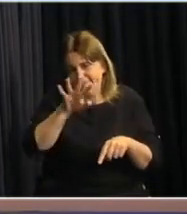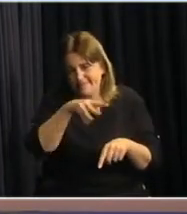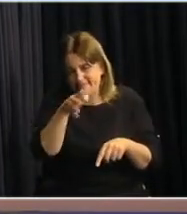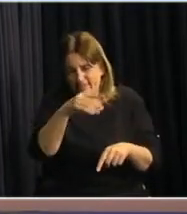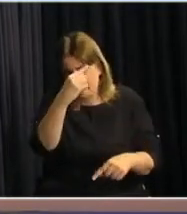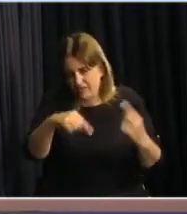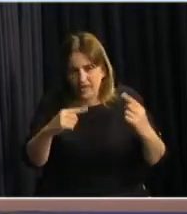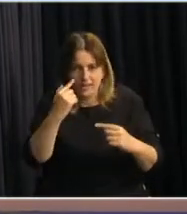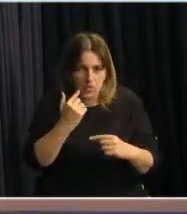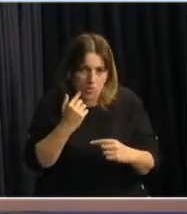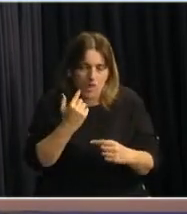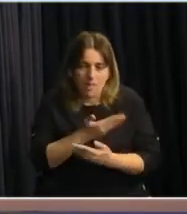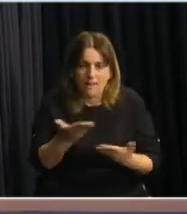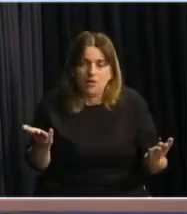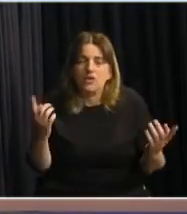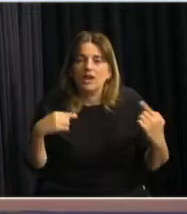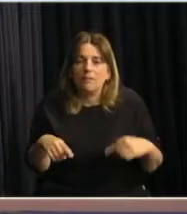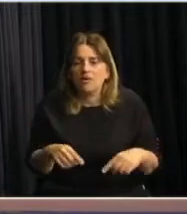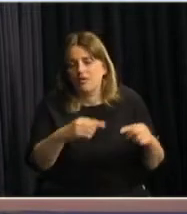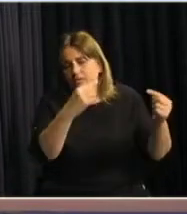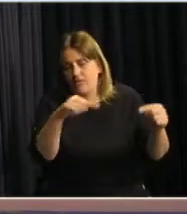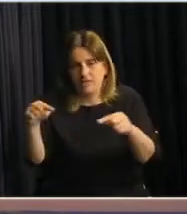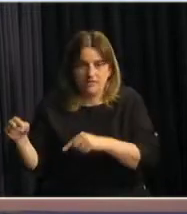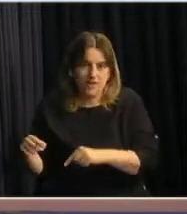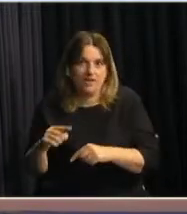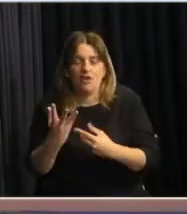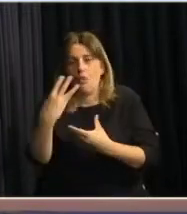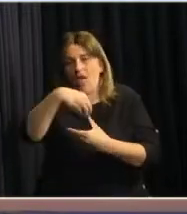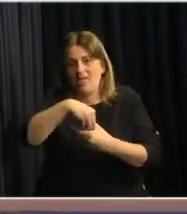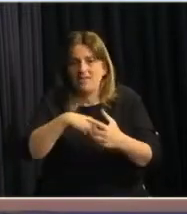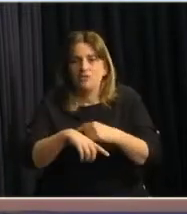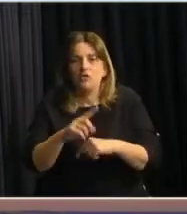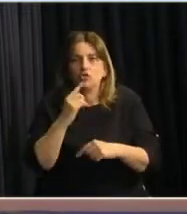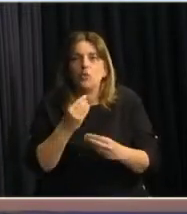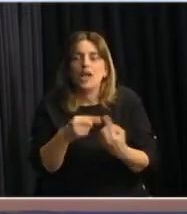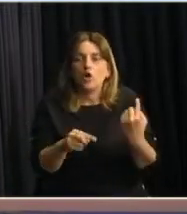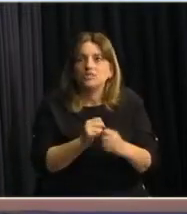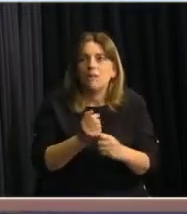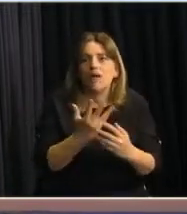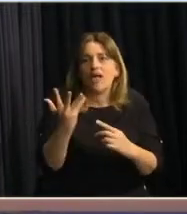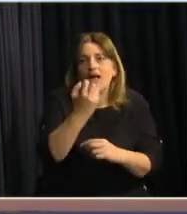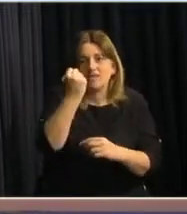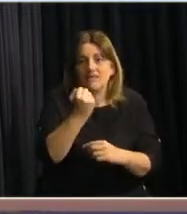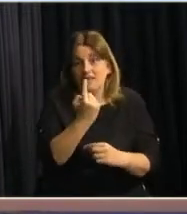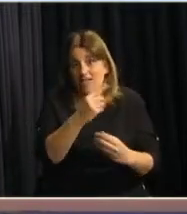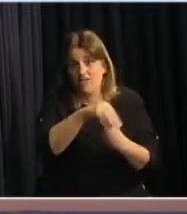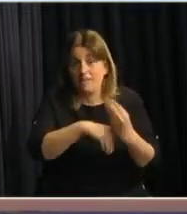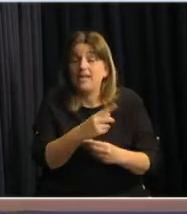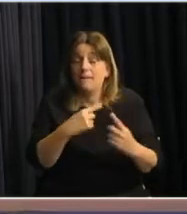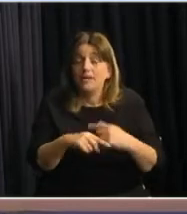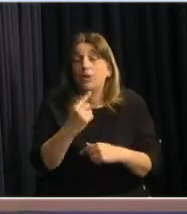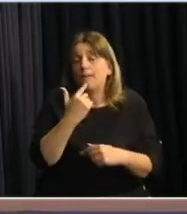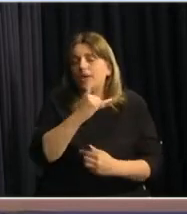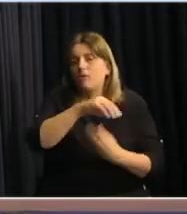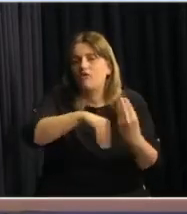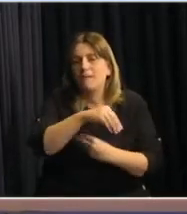composiciones familiares son distintas y los instrumentos a los cuales se puede acceder también, pero una familia que tenga